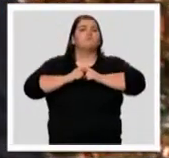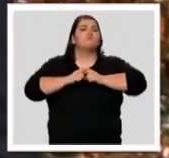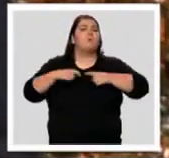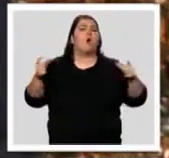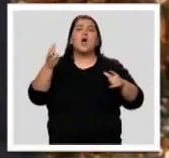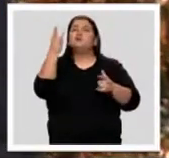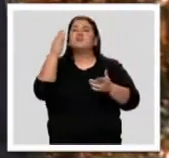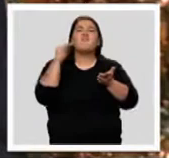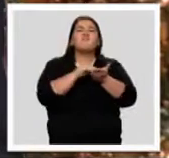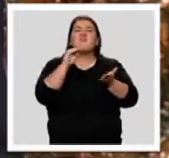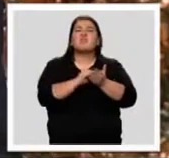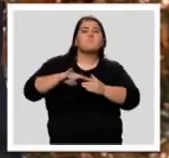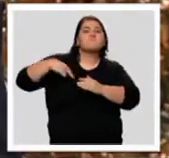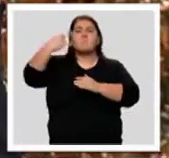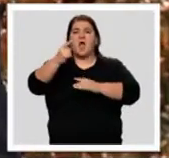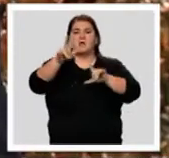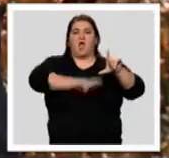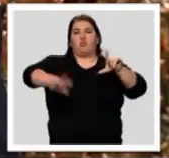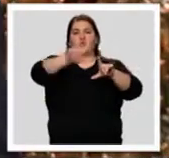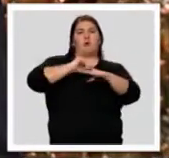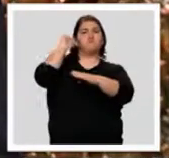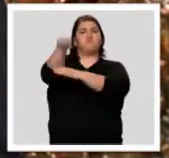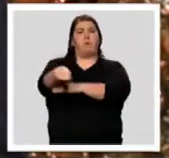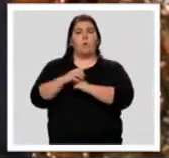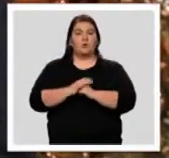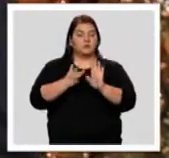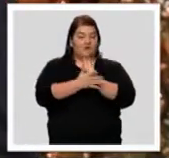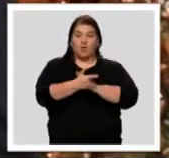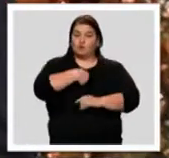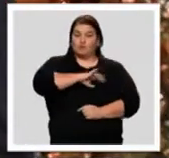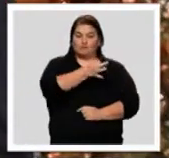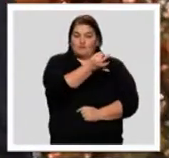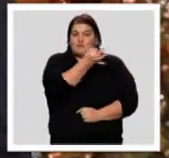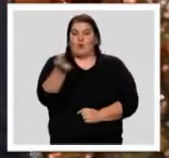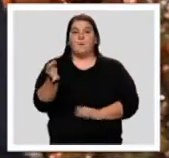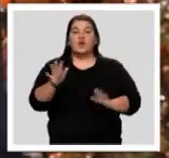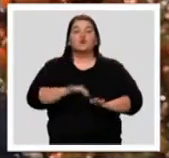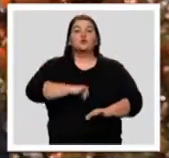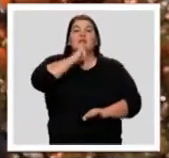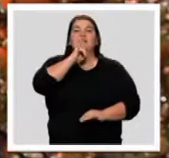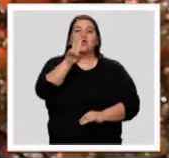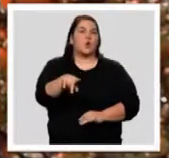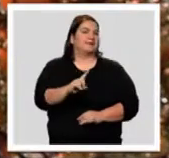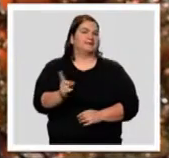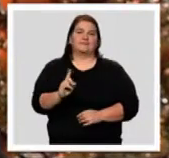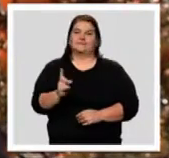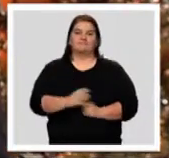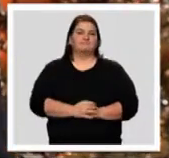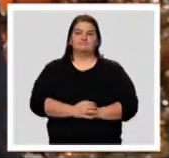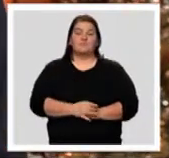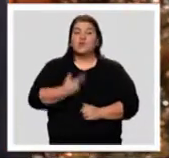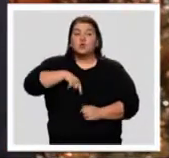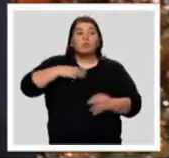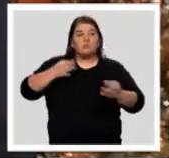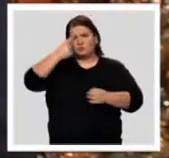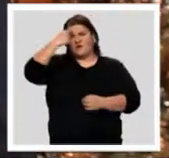tres veces más que la media nacional. Vamos por el camino correcto, pero no es suficiente. Todos